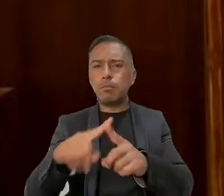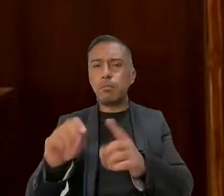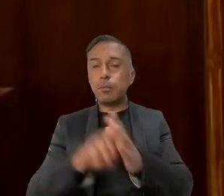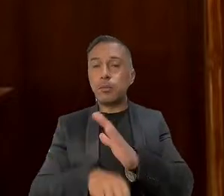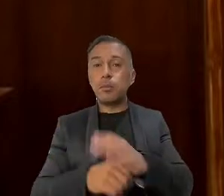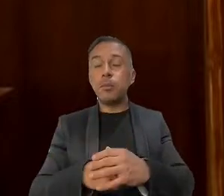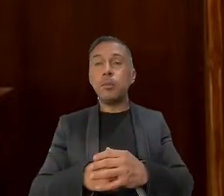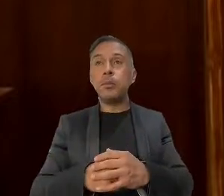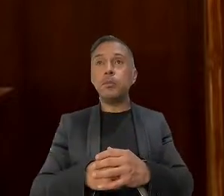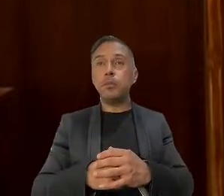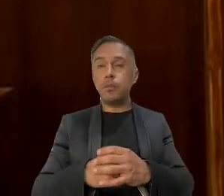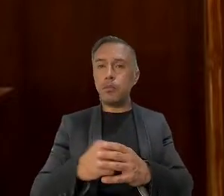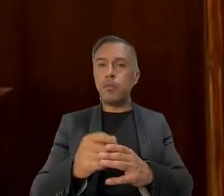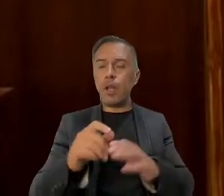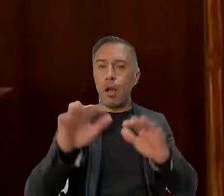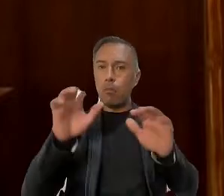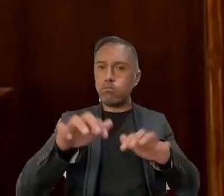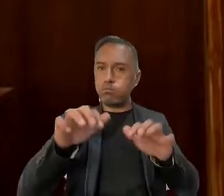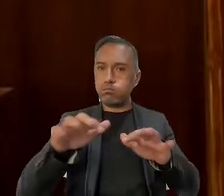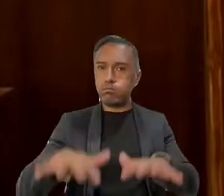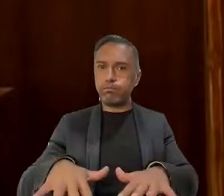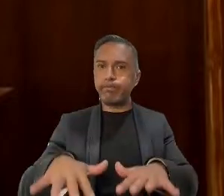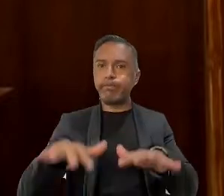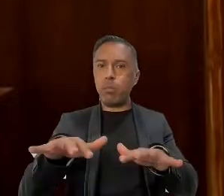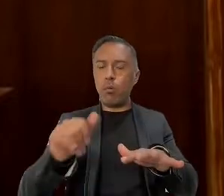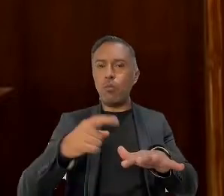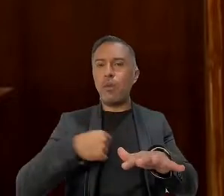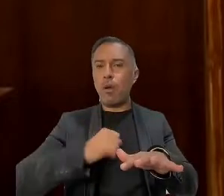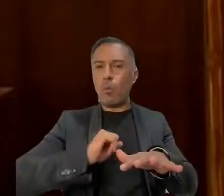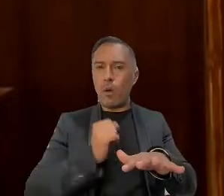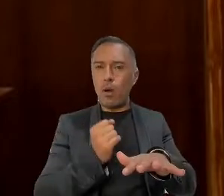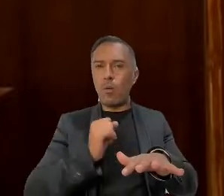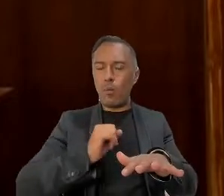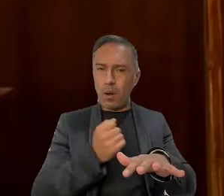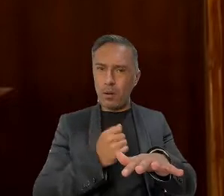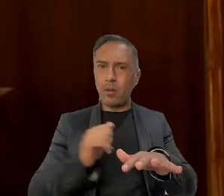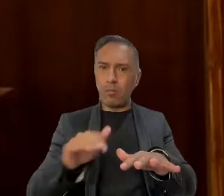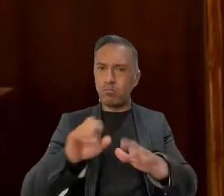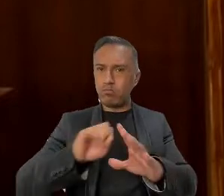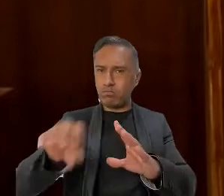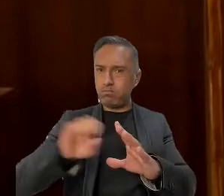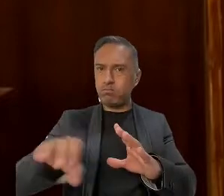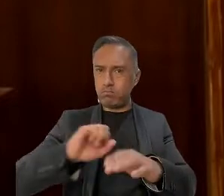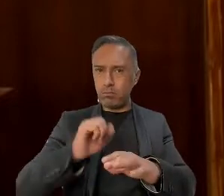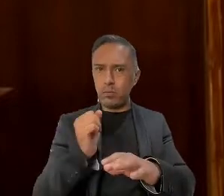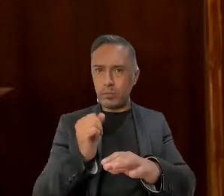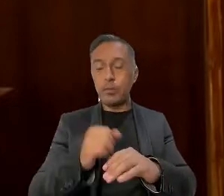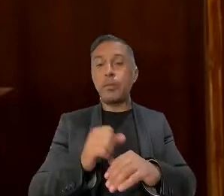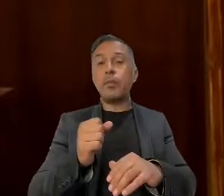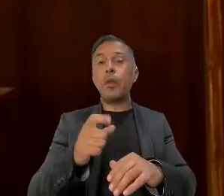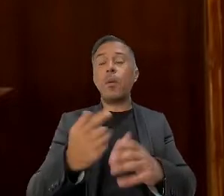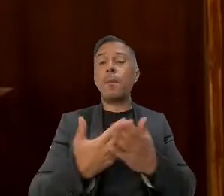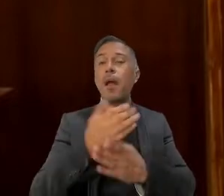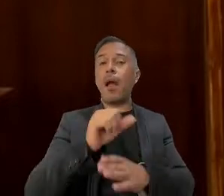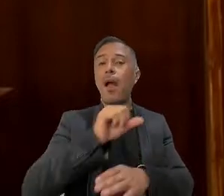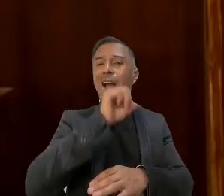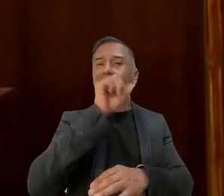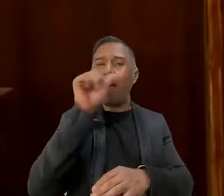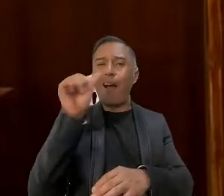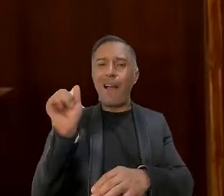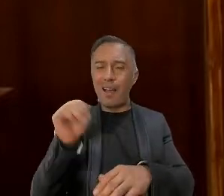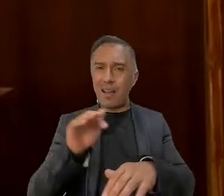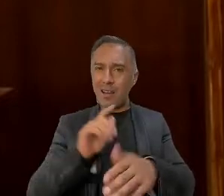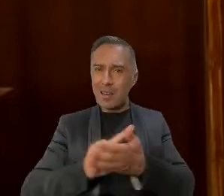riesgo de inundación y almacenar agua. Participar en jornadas de limpieza de los